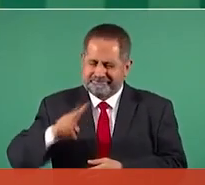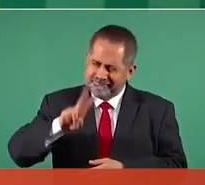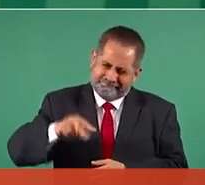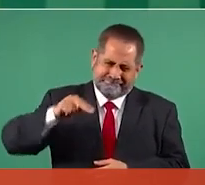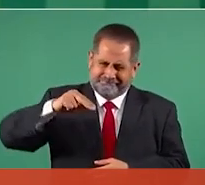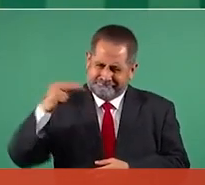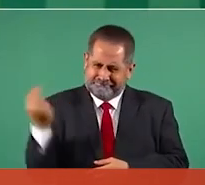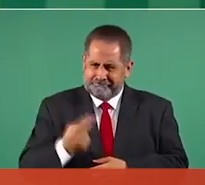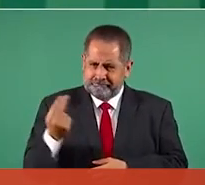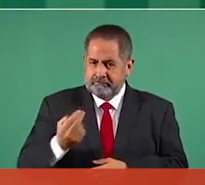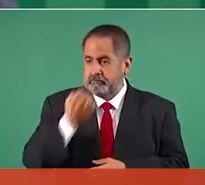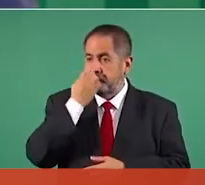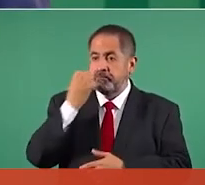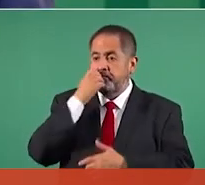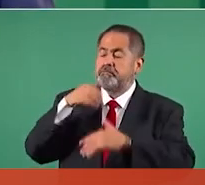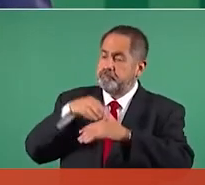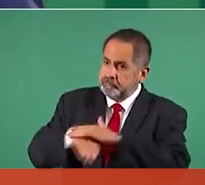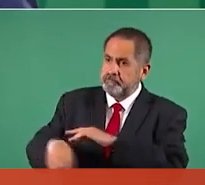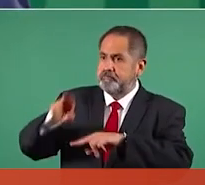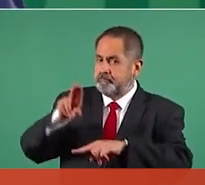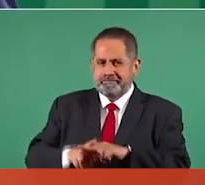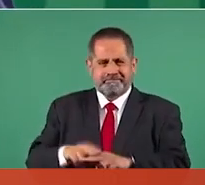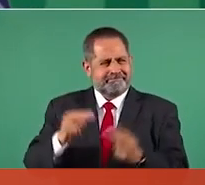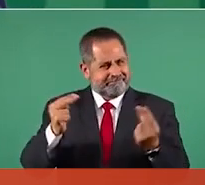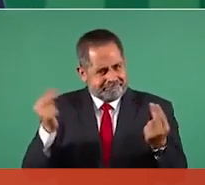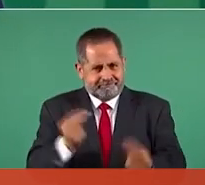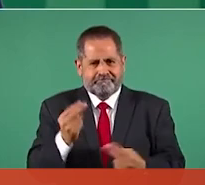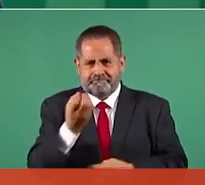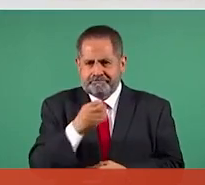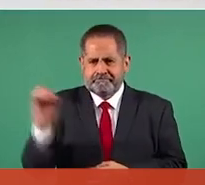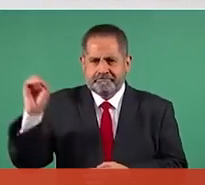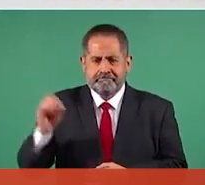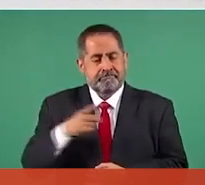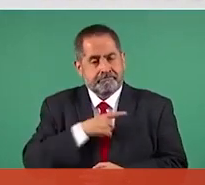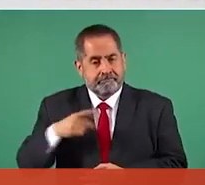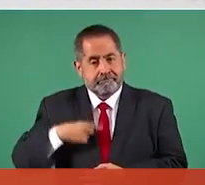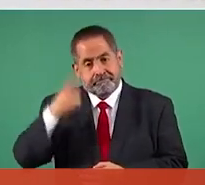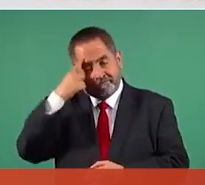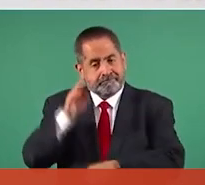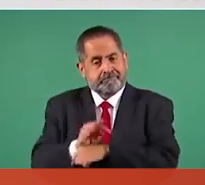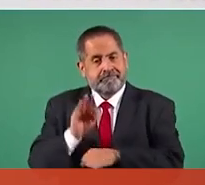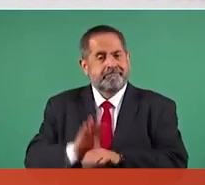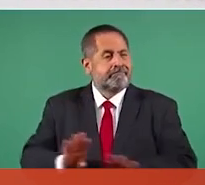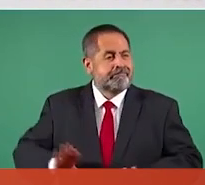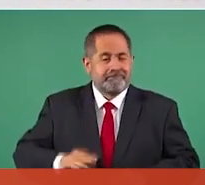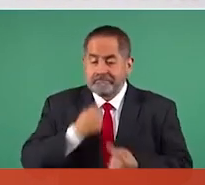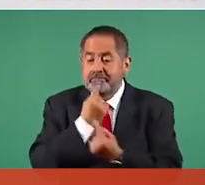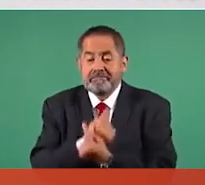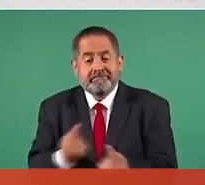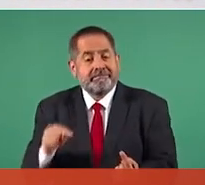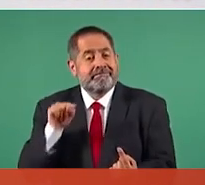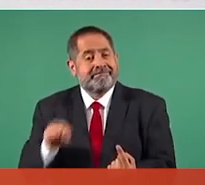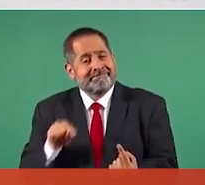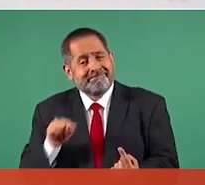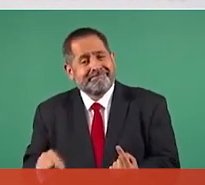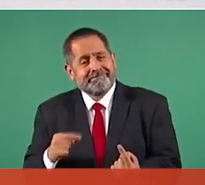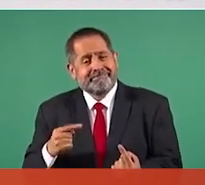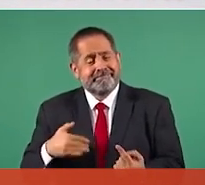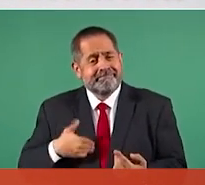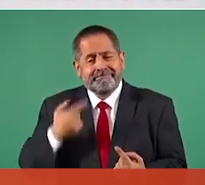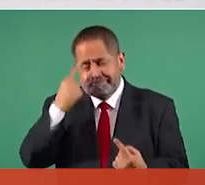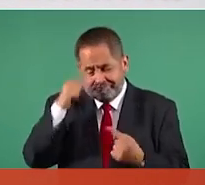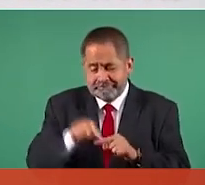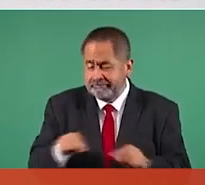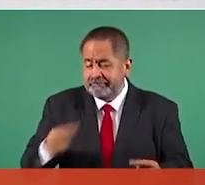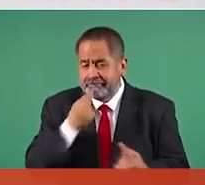indispensable que se regrese a clases por el bien de los niños, por el bien de